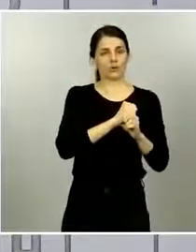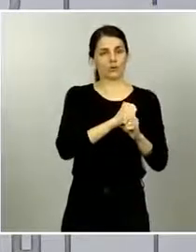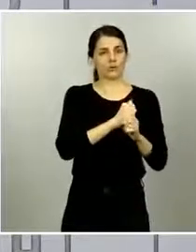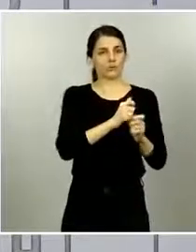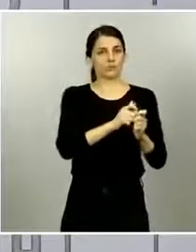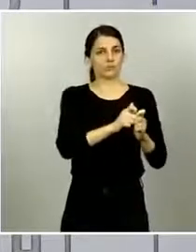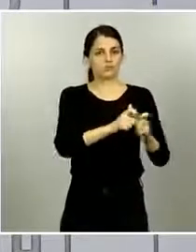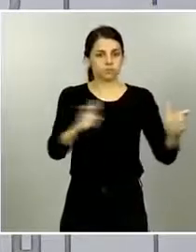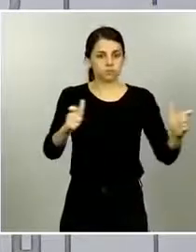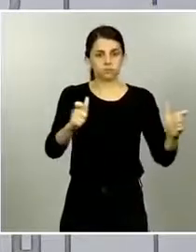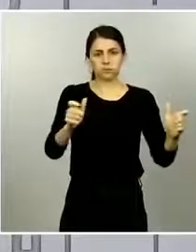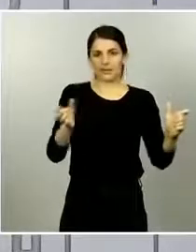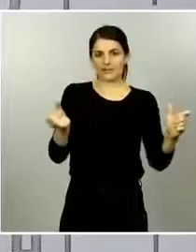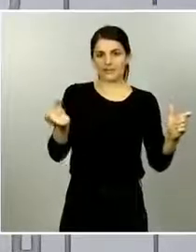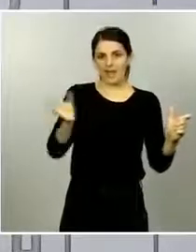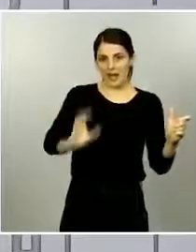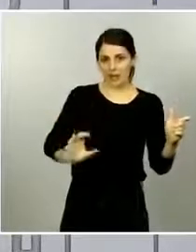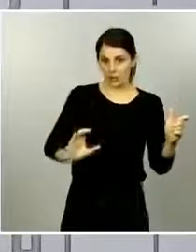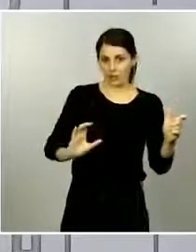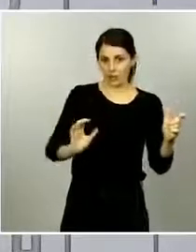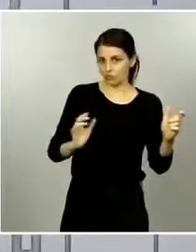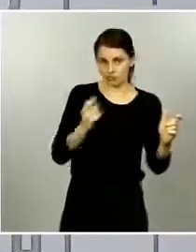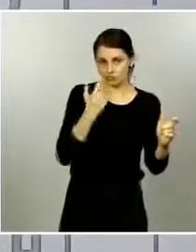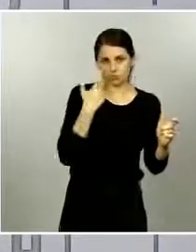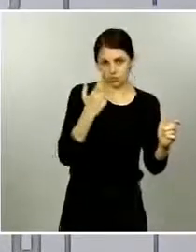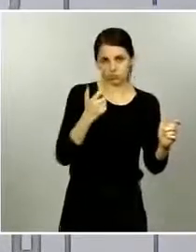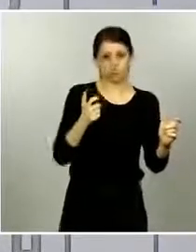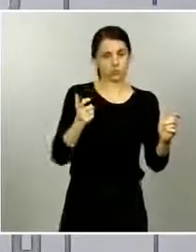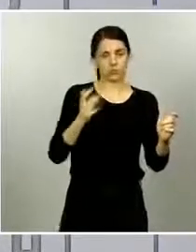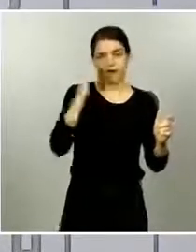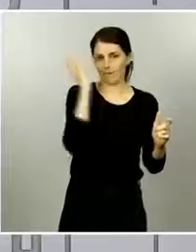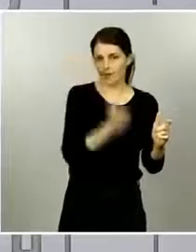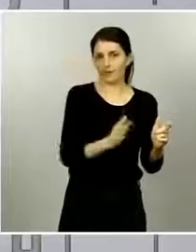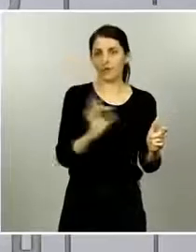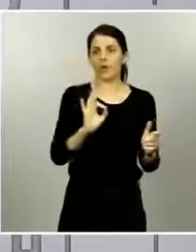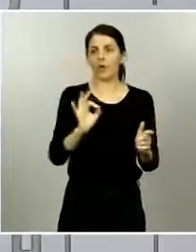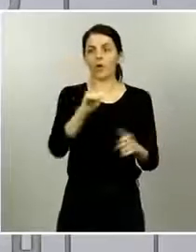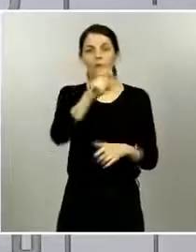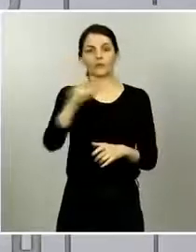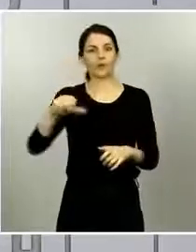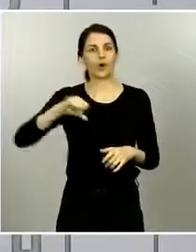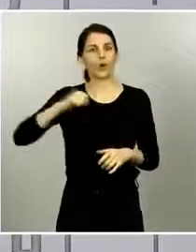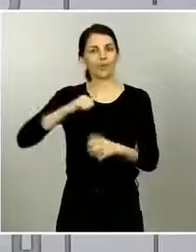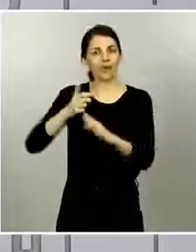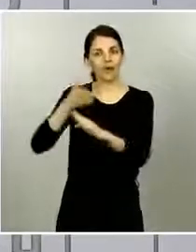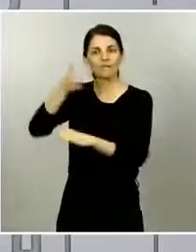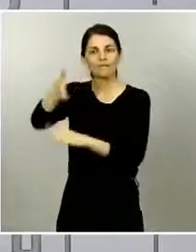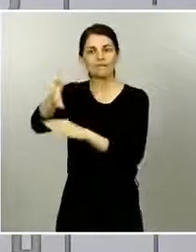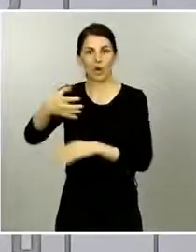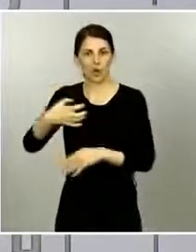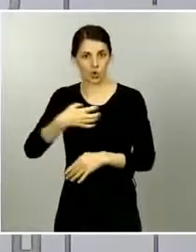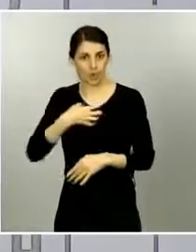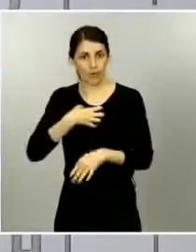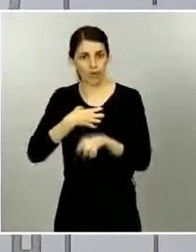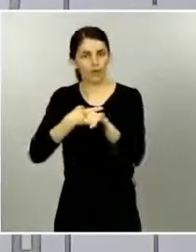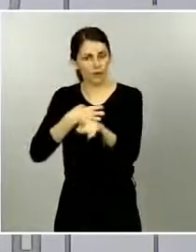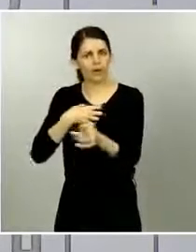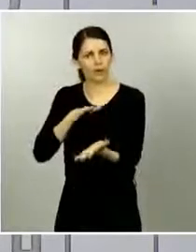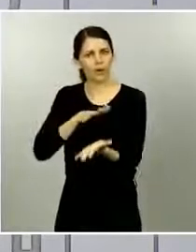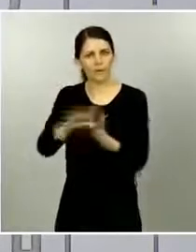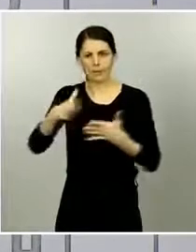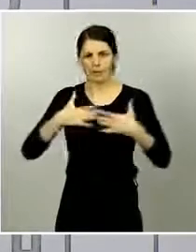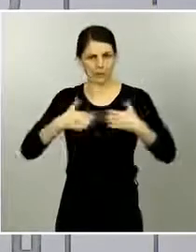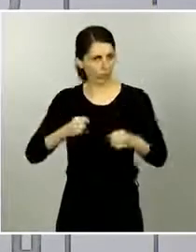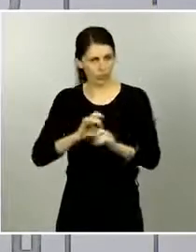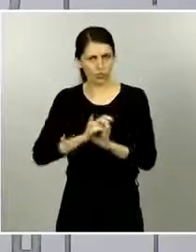el incremento del paro personas que tienen a lo mejor reducciones de salarios personas que tienen problemas incluso